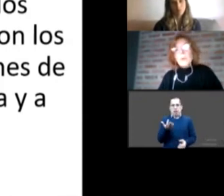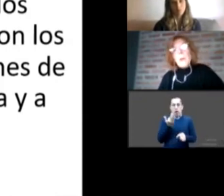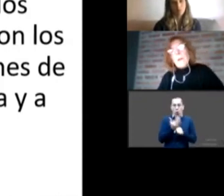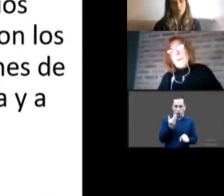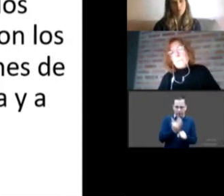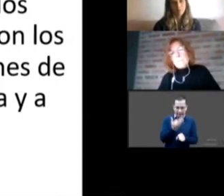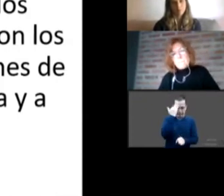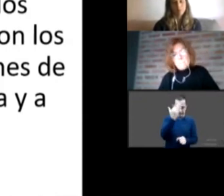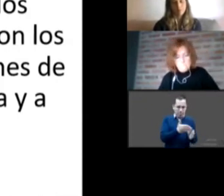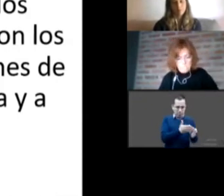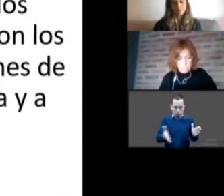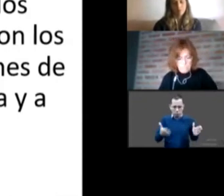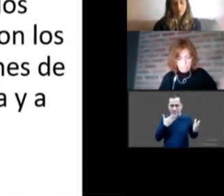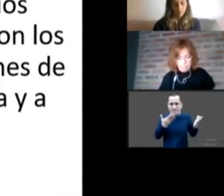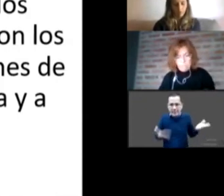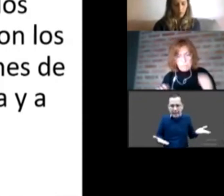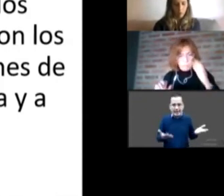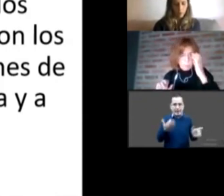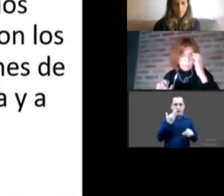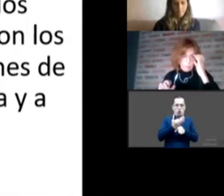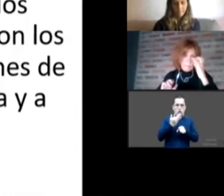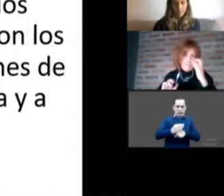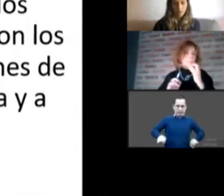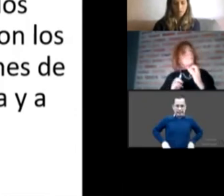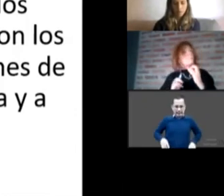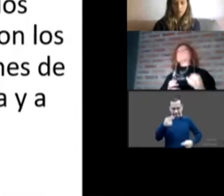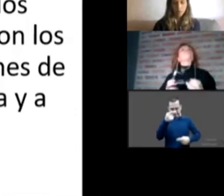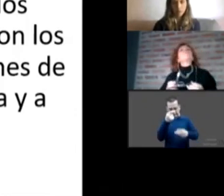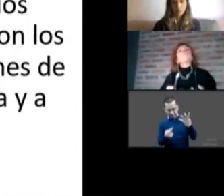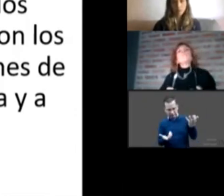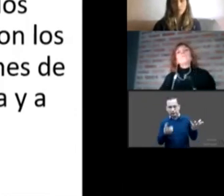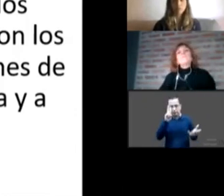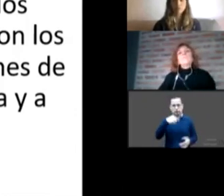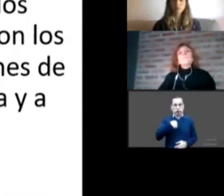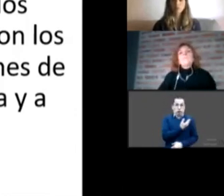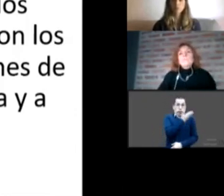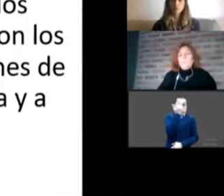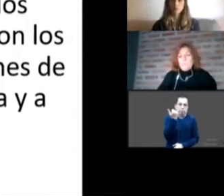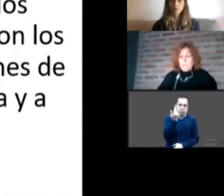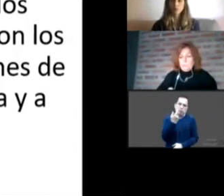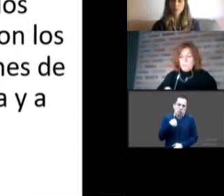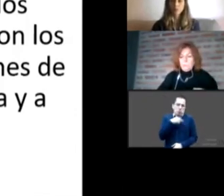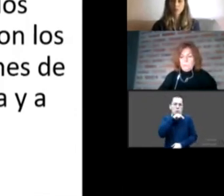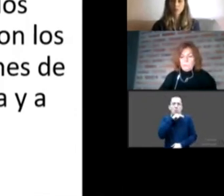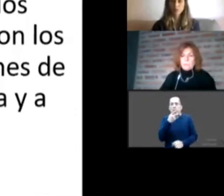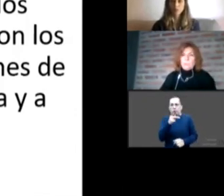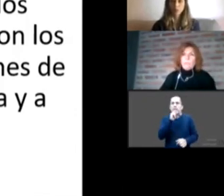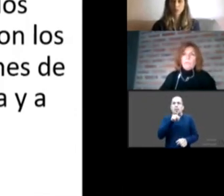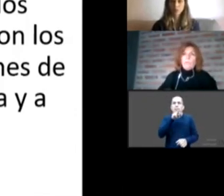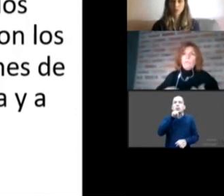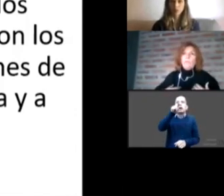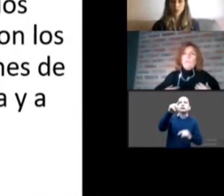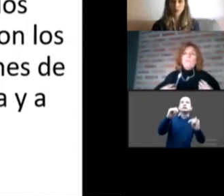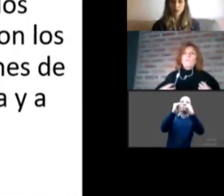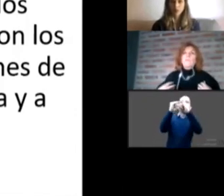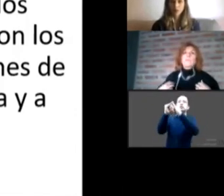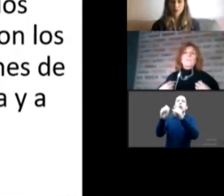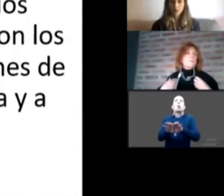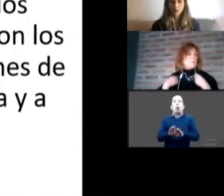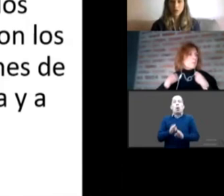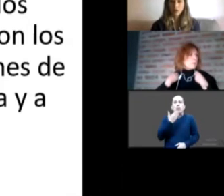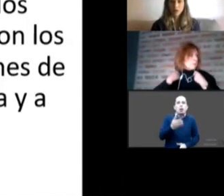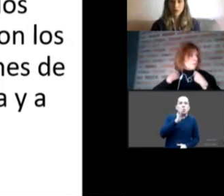preocupan como me preocupan en la institución y en la familia adoptiva entonces para mí el